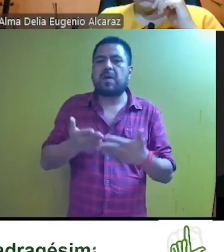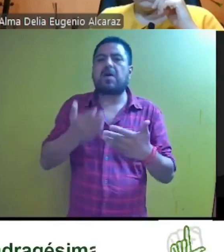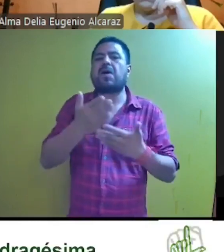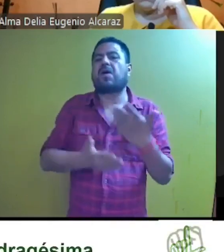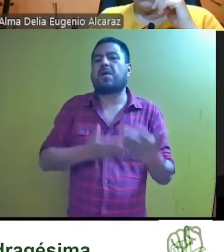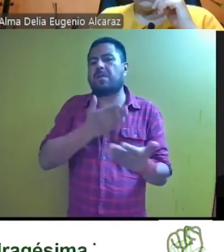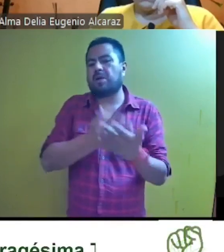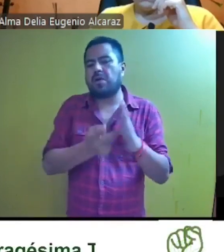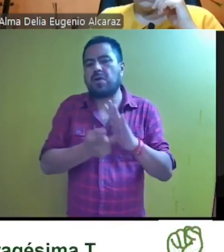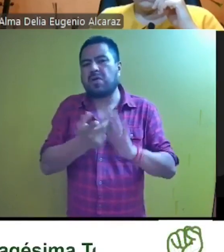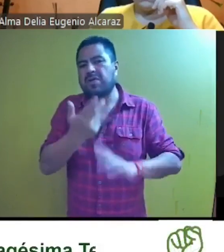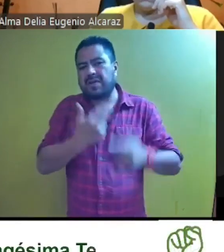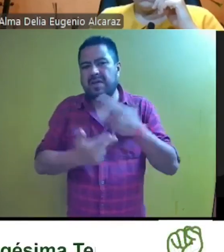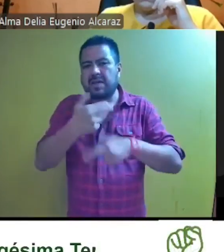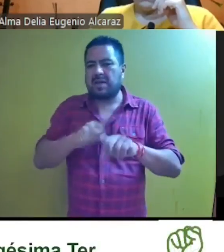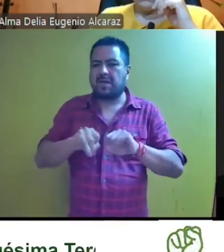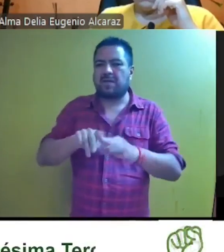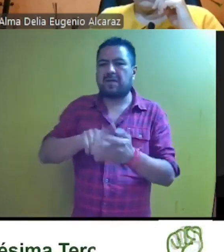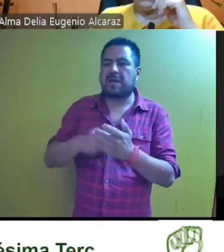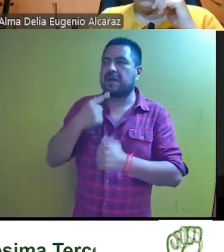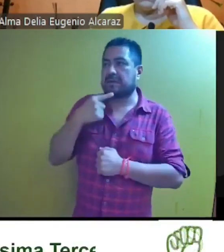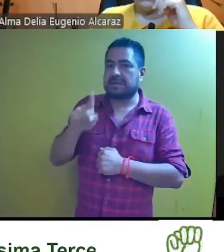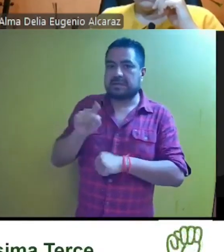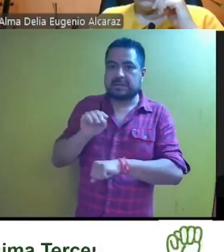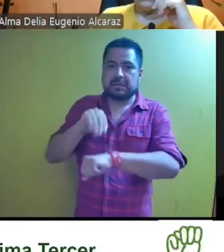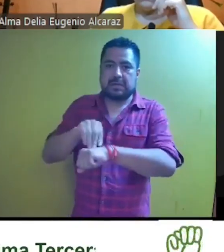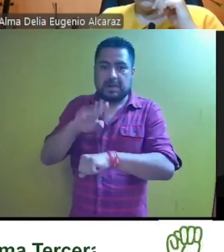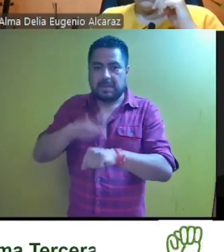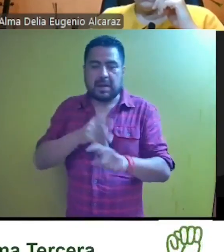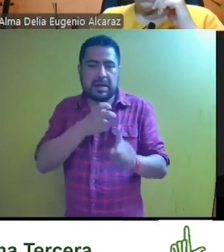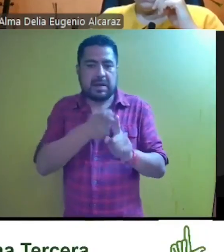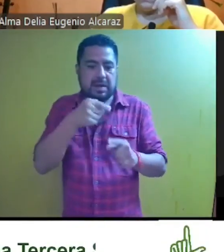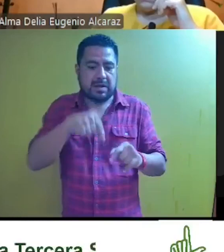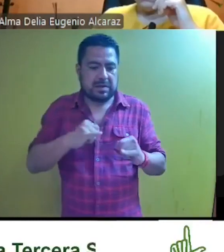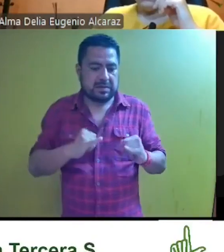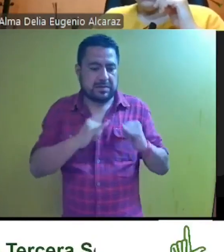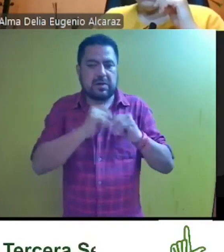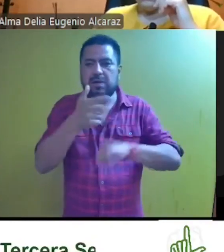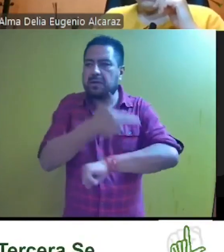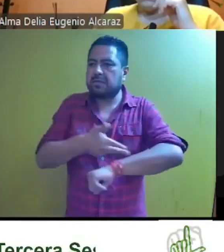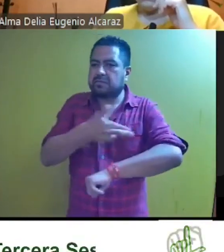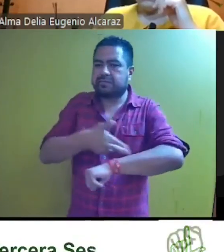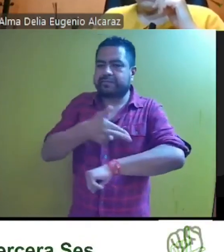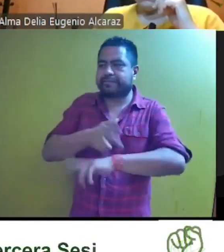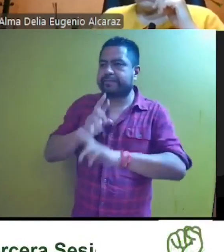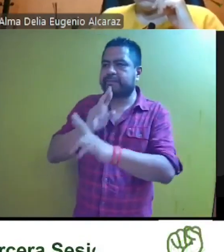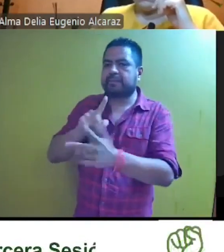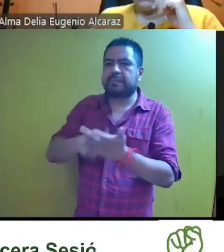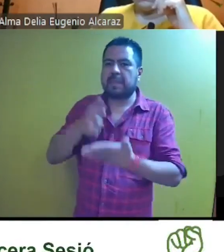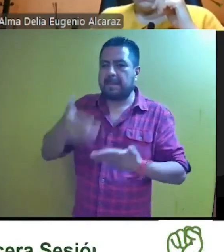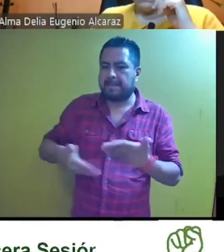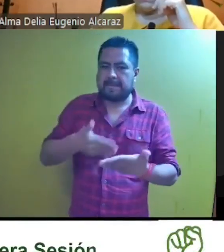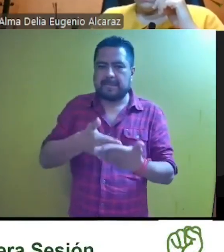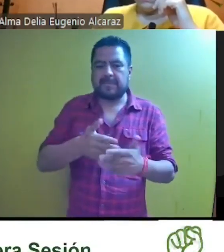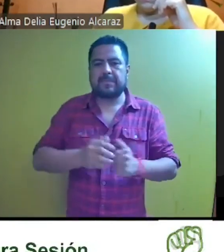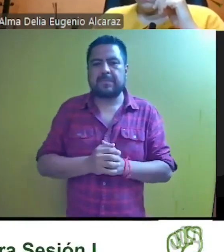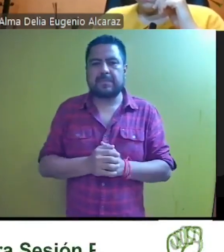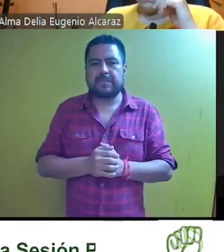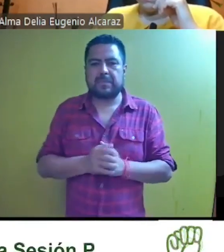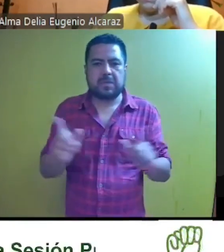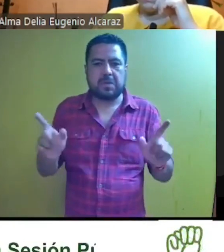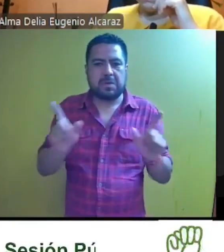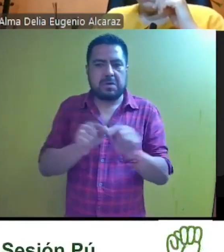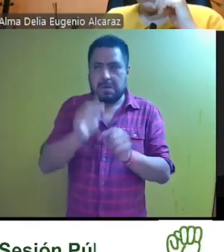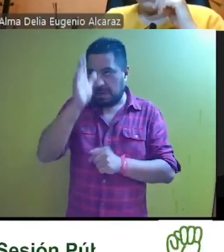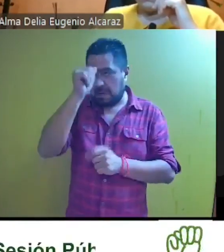re-causar el presente juicio a un recurso de apelación para que este órgano jurisdiccional tramite y resuelva la controversia planteada. Esta es la cuenta